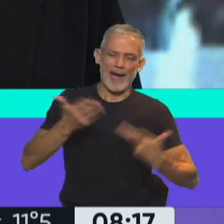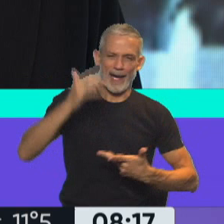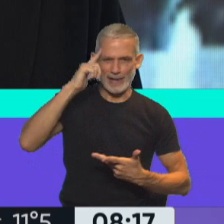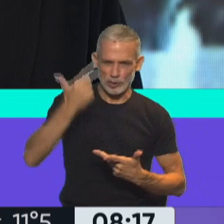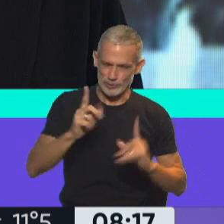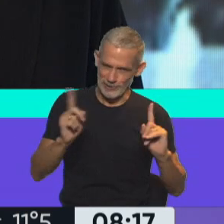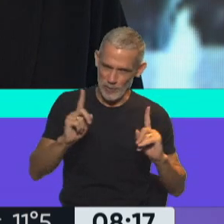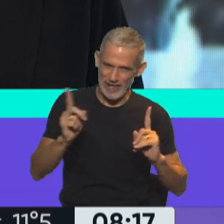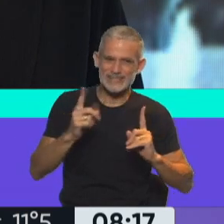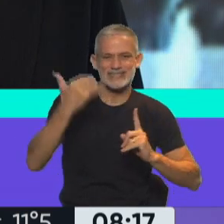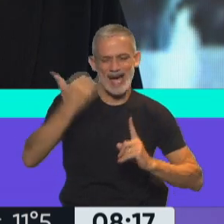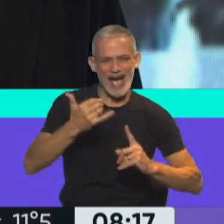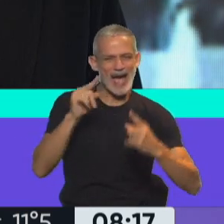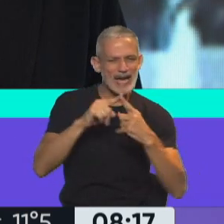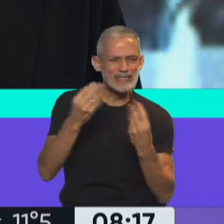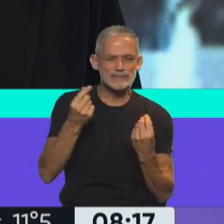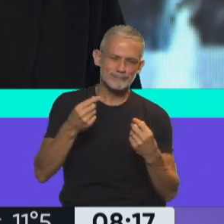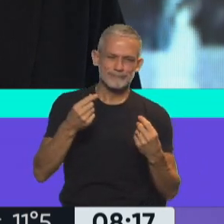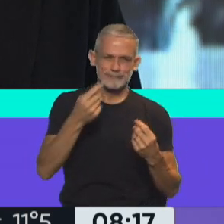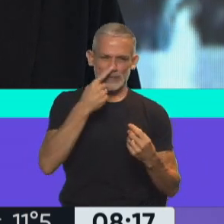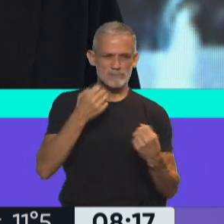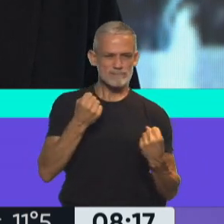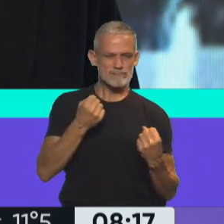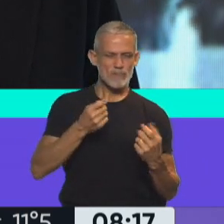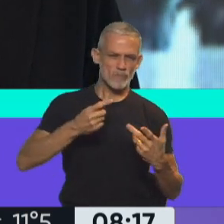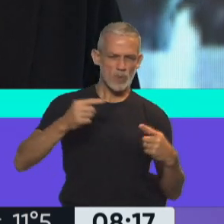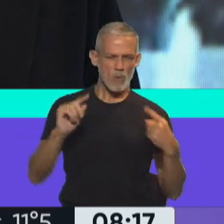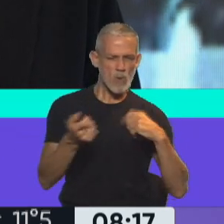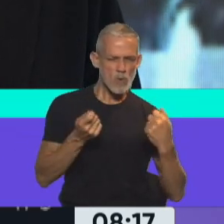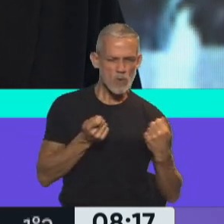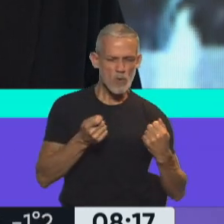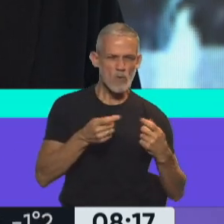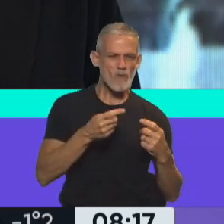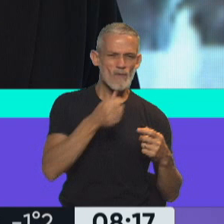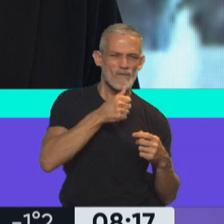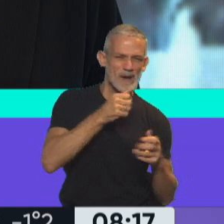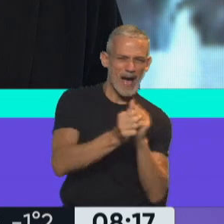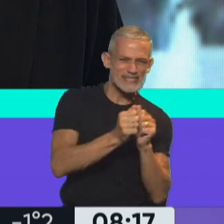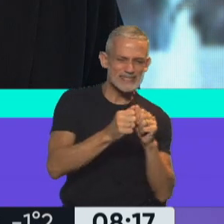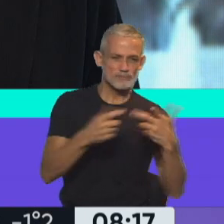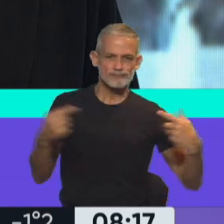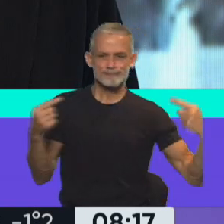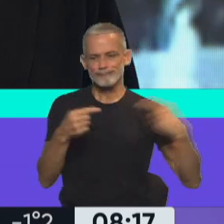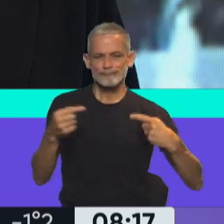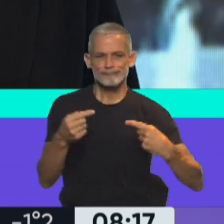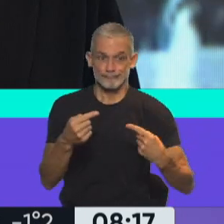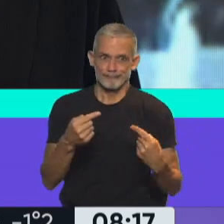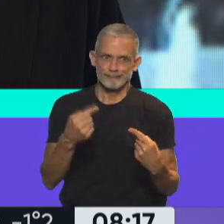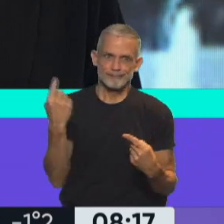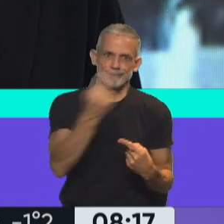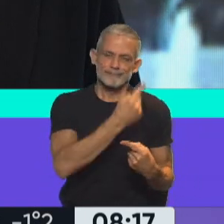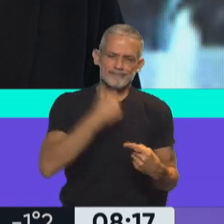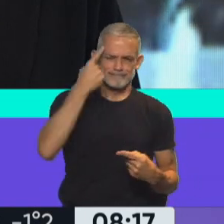digamos. Entonces, en definitiva, hay una puja entre la industria farmacéutica muy fuerte y entonces uno tiene todo el derecho a